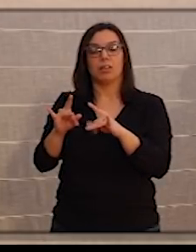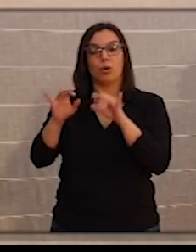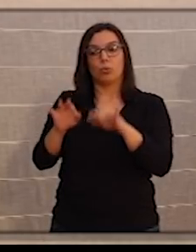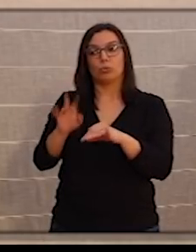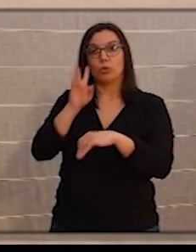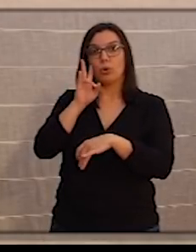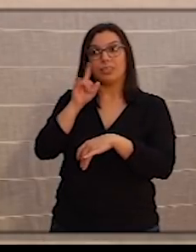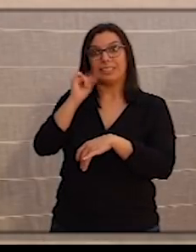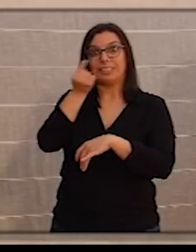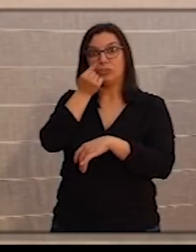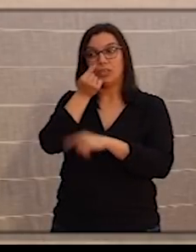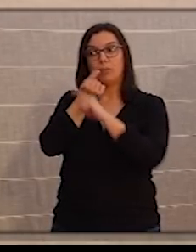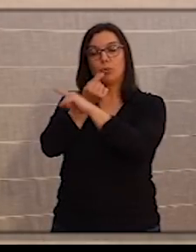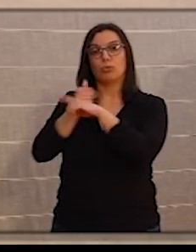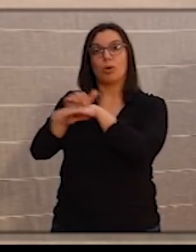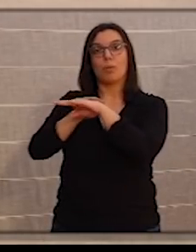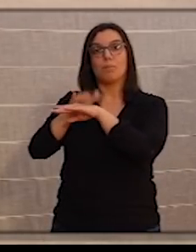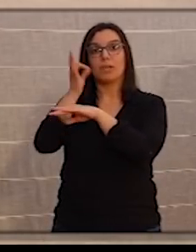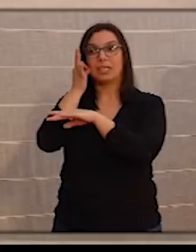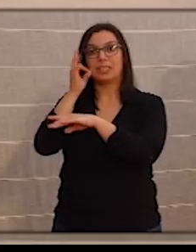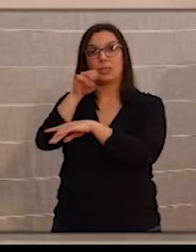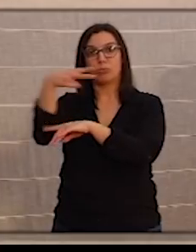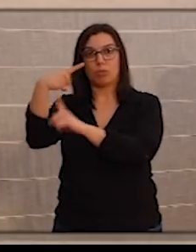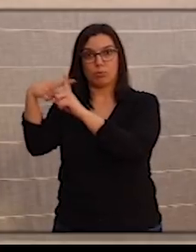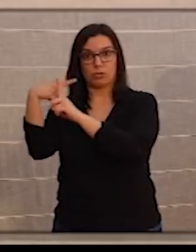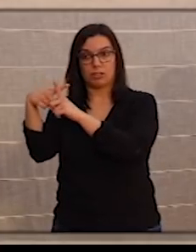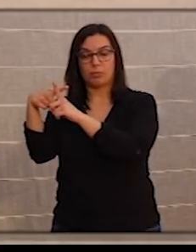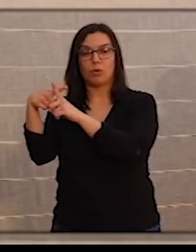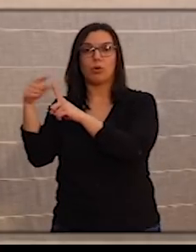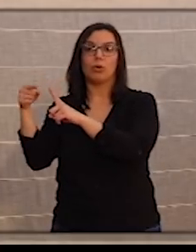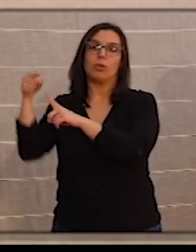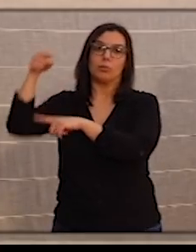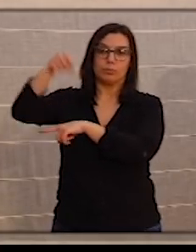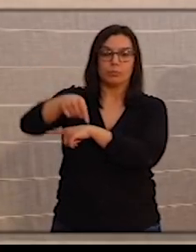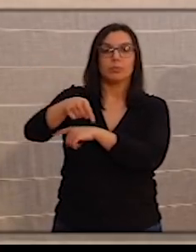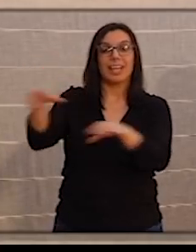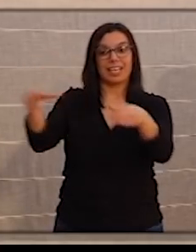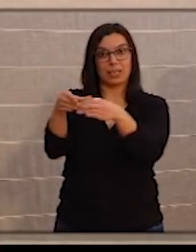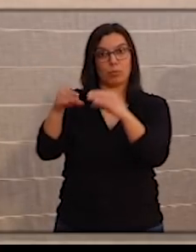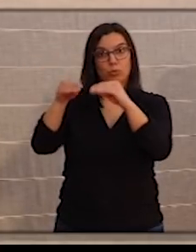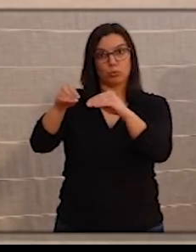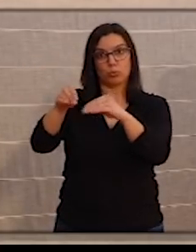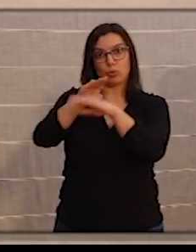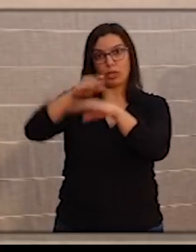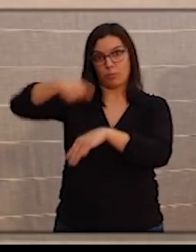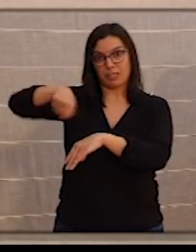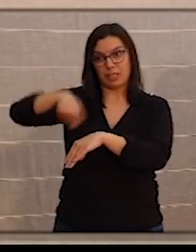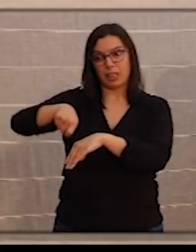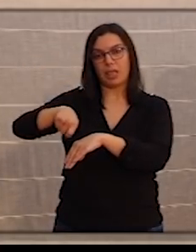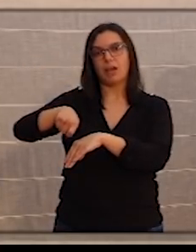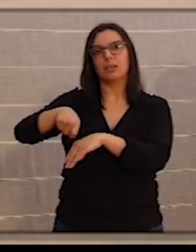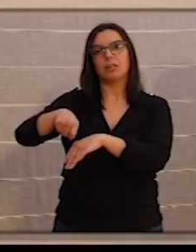conocimos el positivo de Carolina Darías, la ministra, él y las personas que estuvieron en esa reunión,